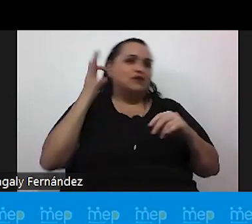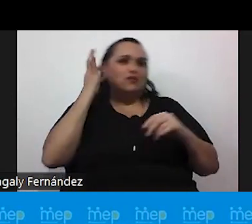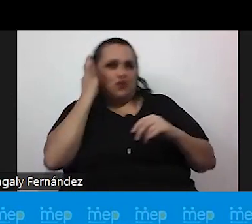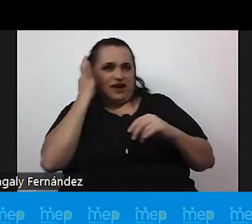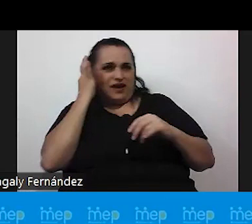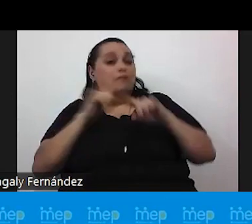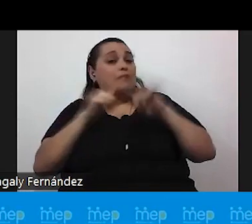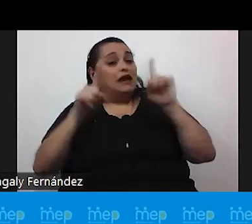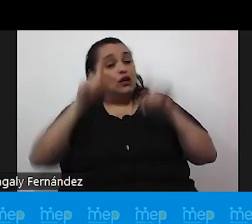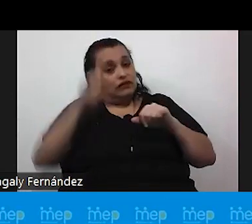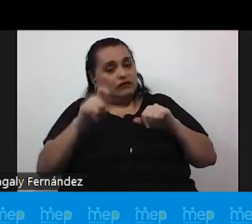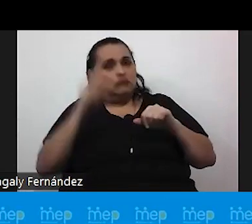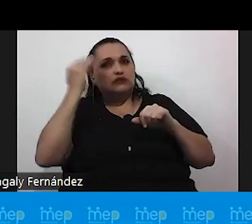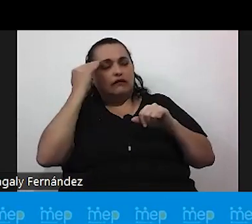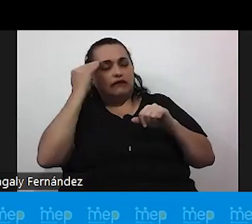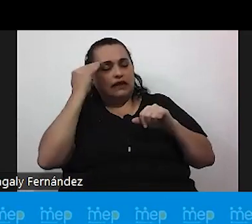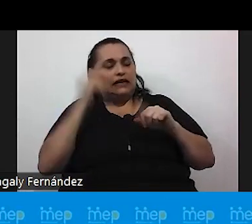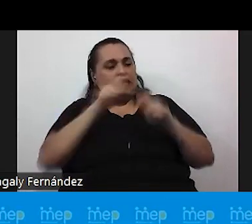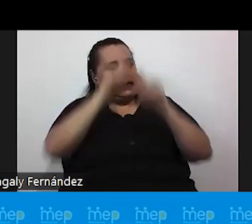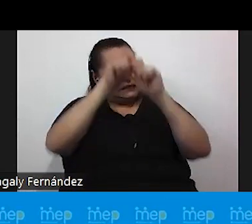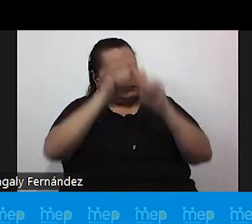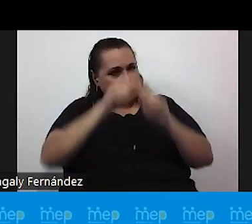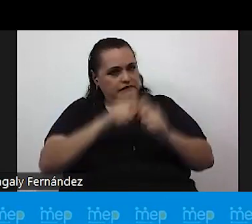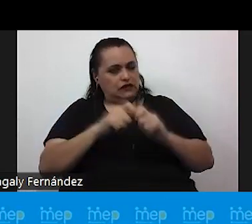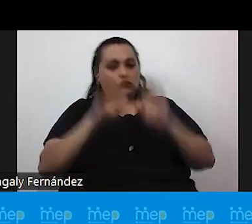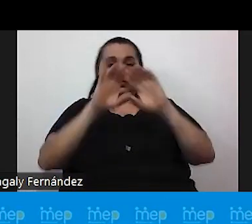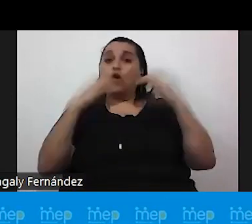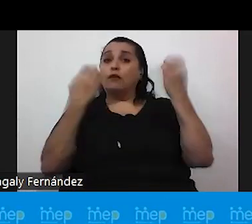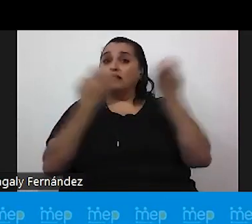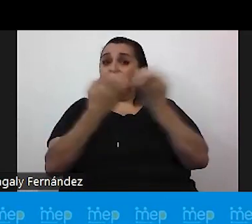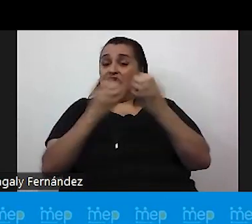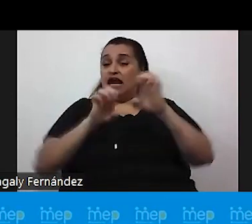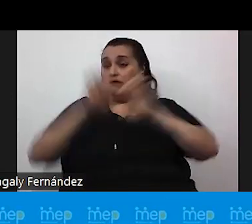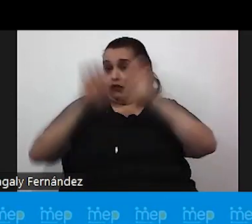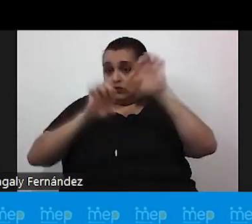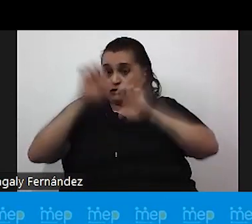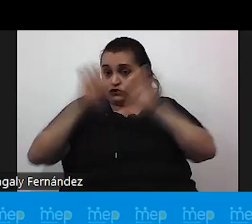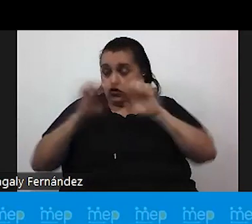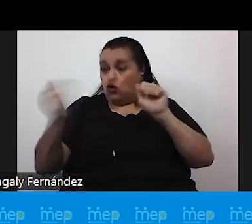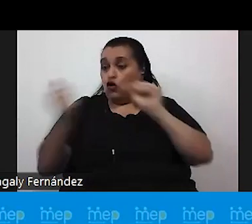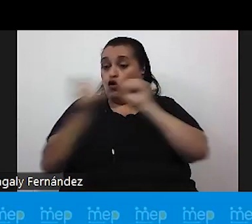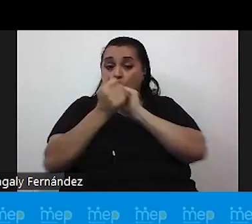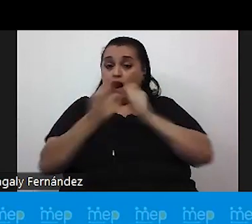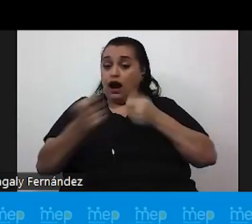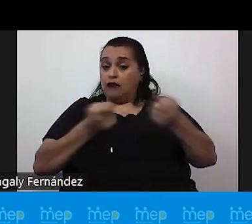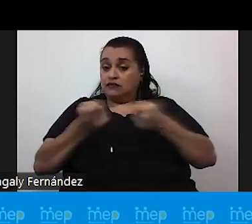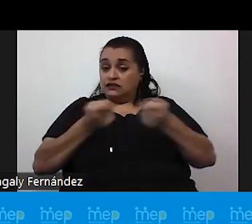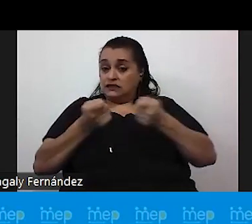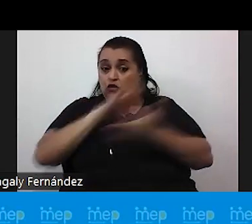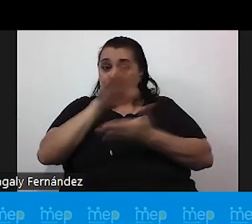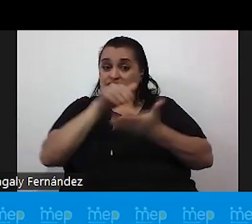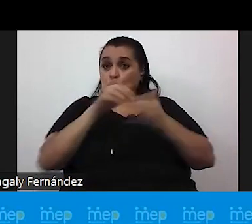consideraciones específicas aquí los comités de evaluación junto con el administrador del centro educativo